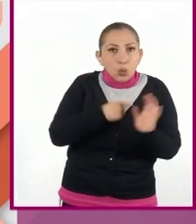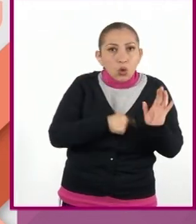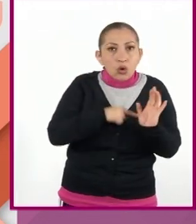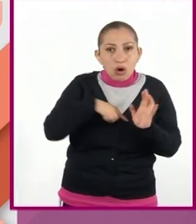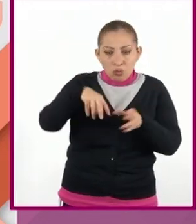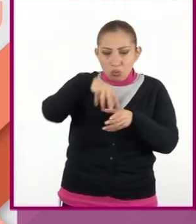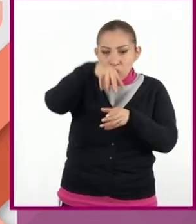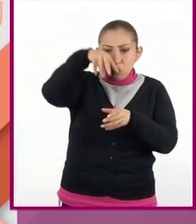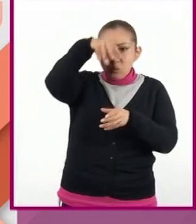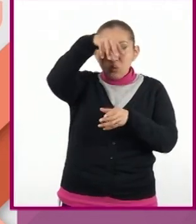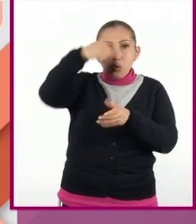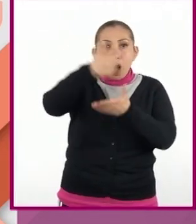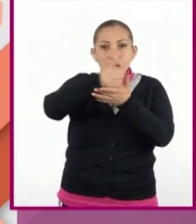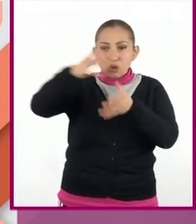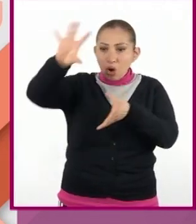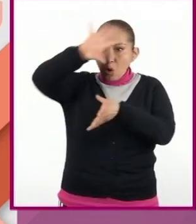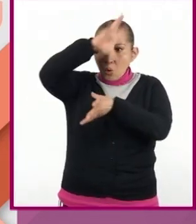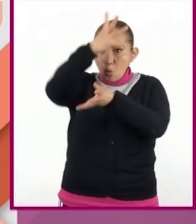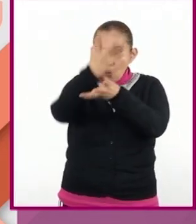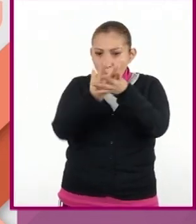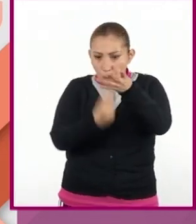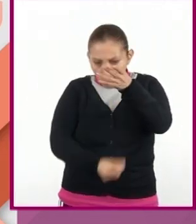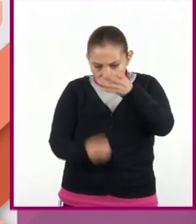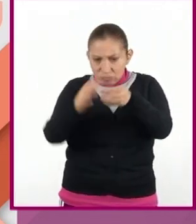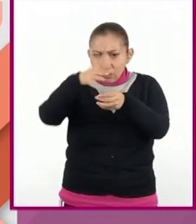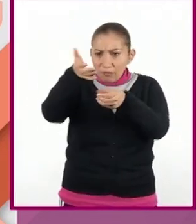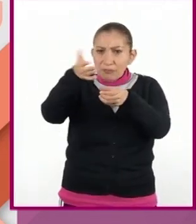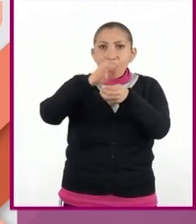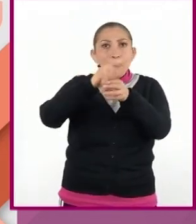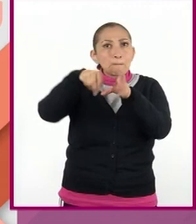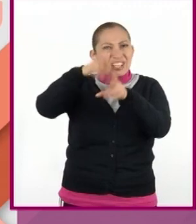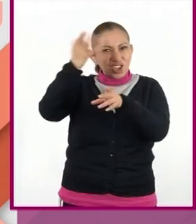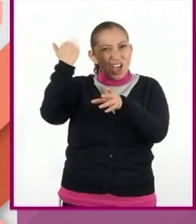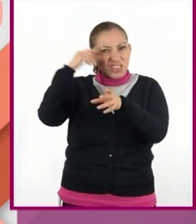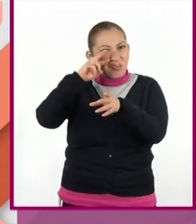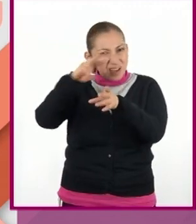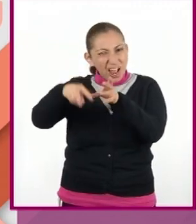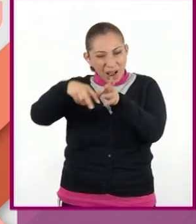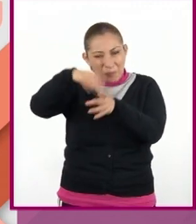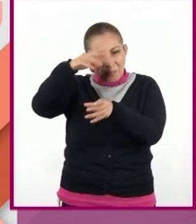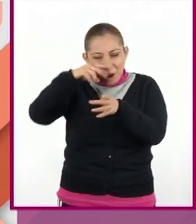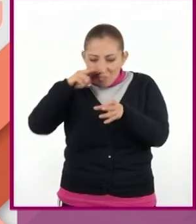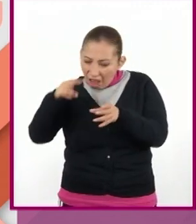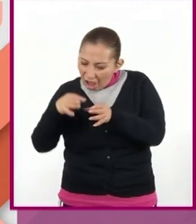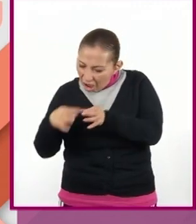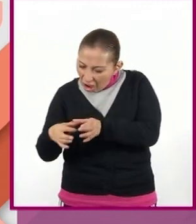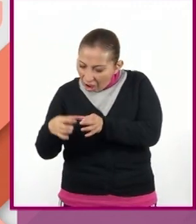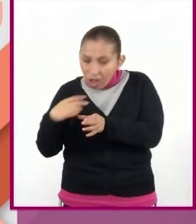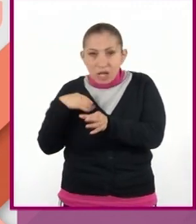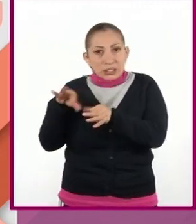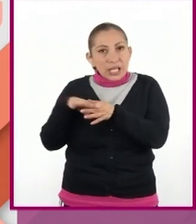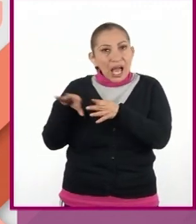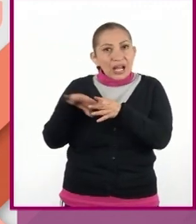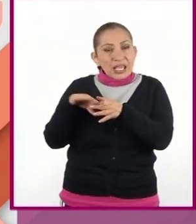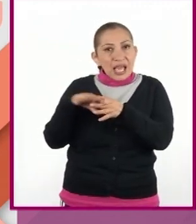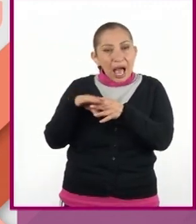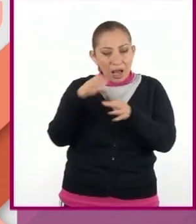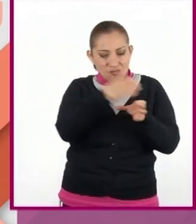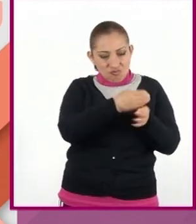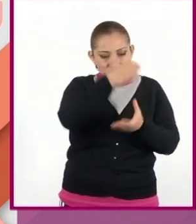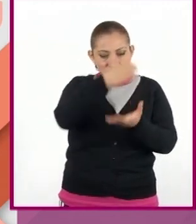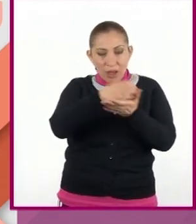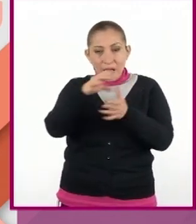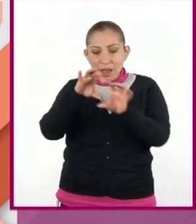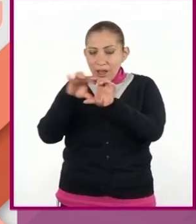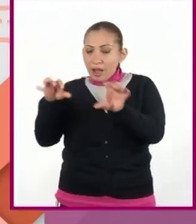vapor azulino se metía en el frasco vacío. Ese que estaba olvidado en un rincón de la vitrina, muy cerca de donde se encontraba